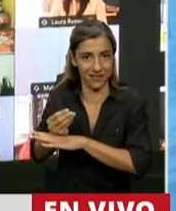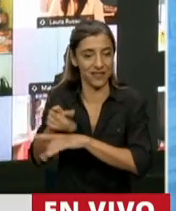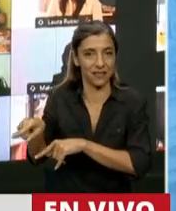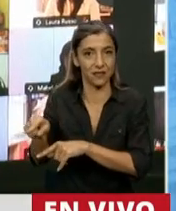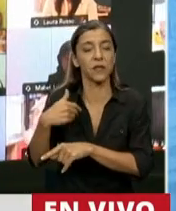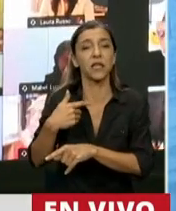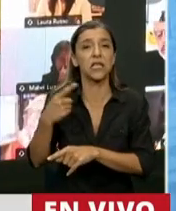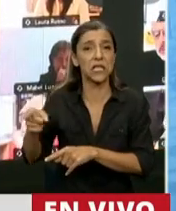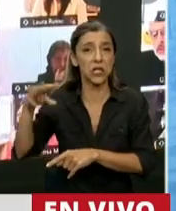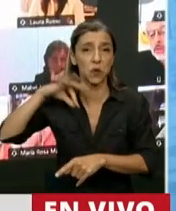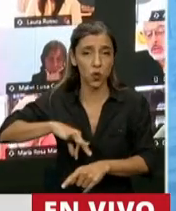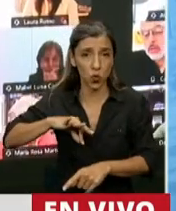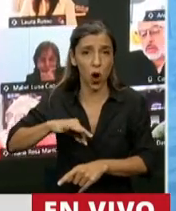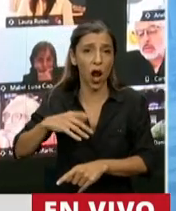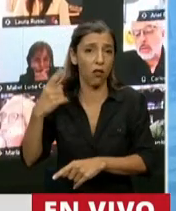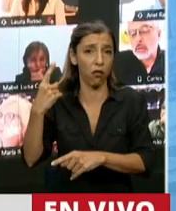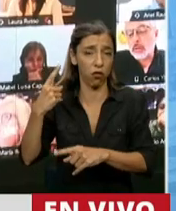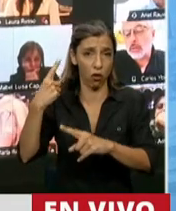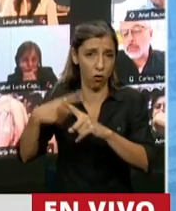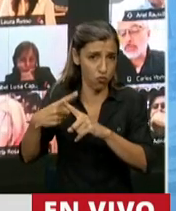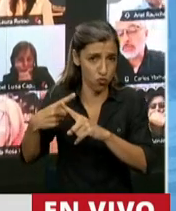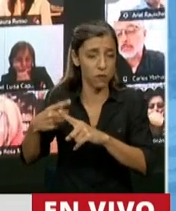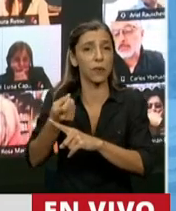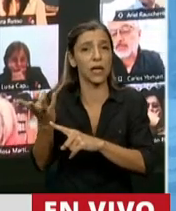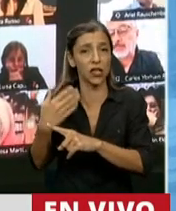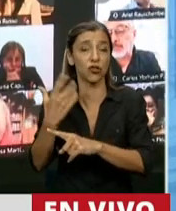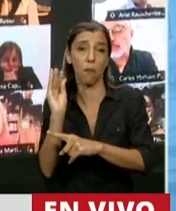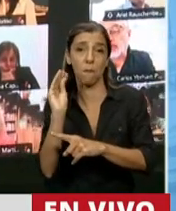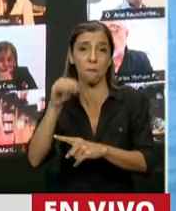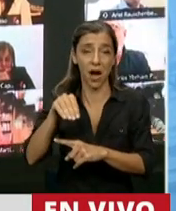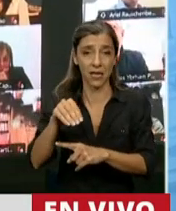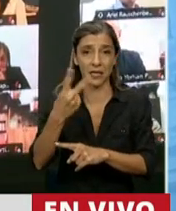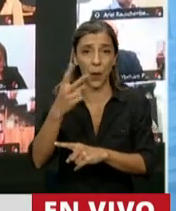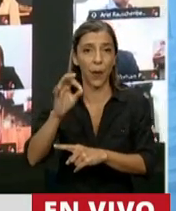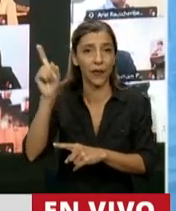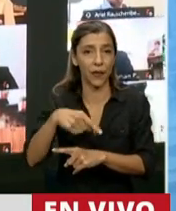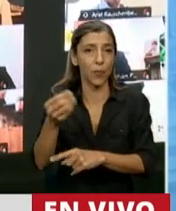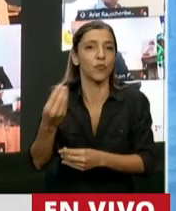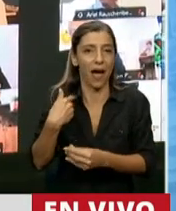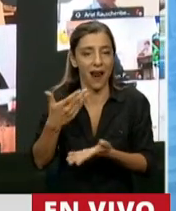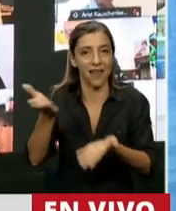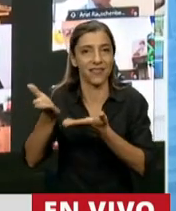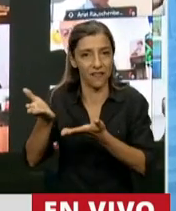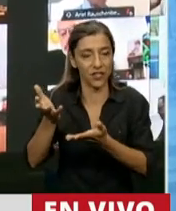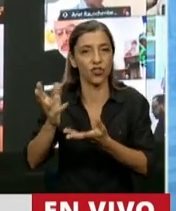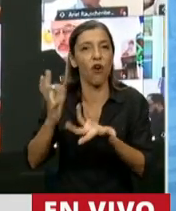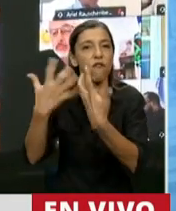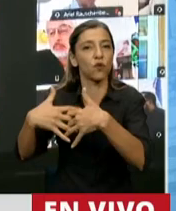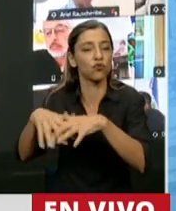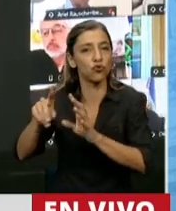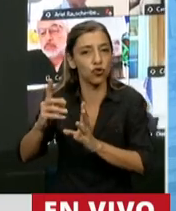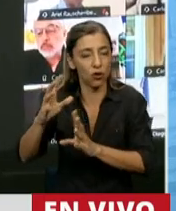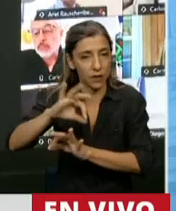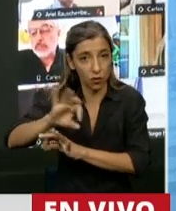ganan hoy y le agrega el 20% que es en el marco del convenio por el funcionamiento de la Policía de la Ciudad, la cifra de